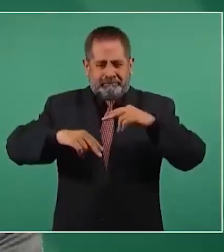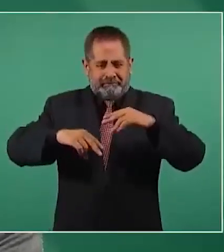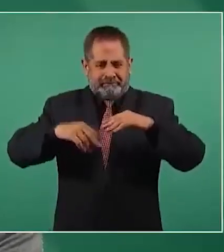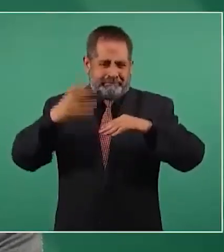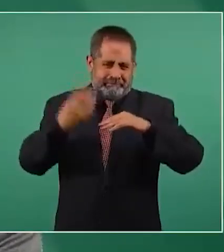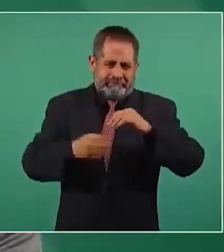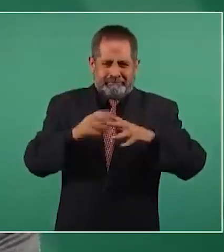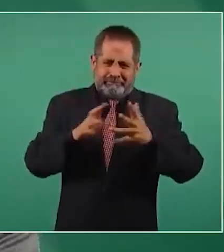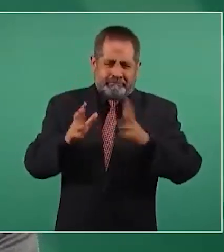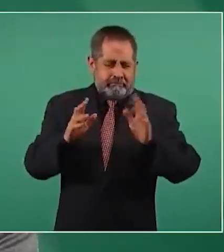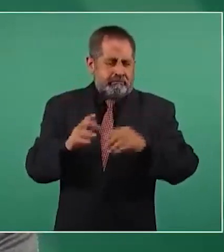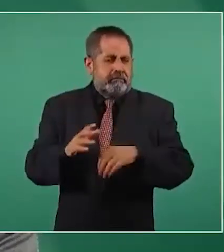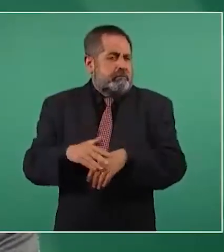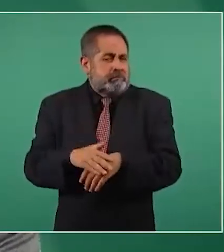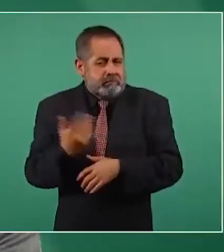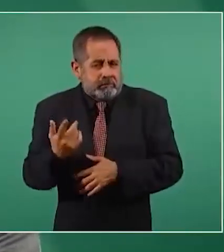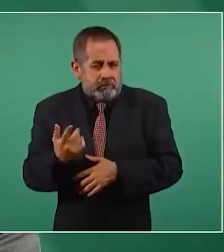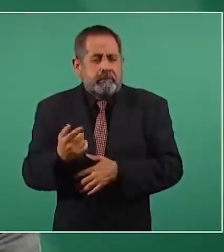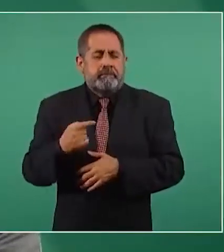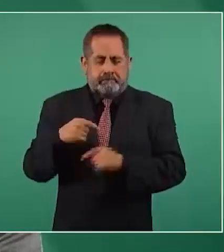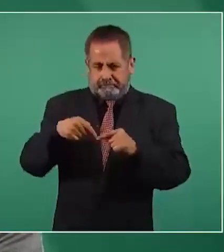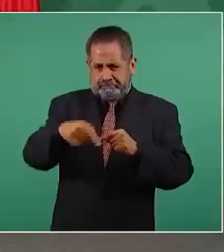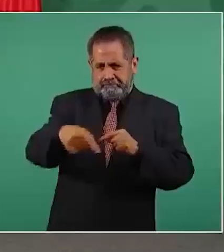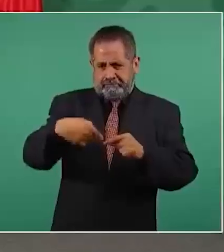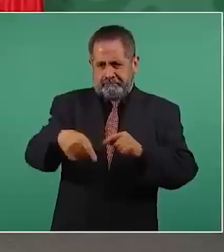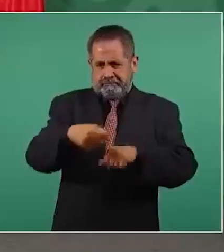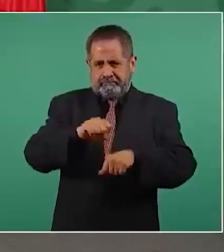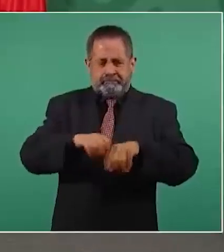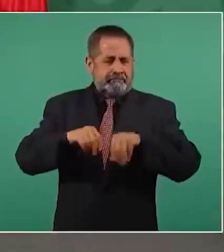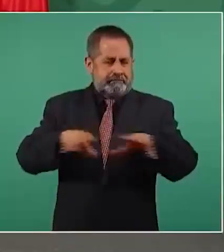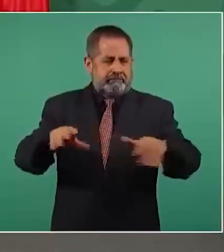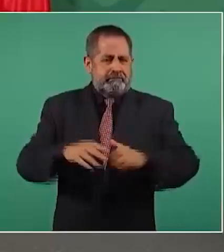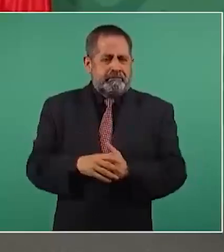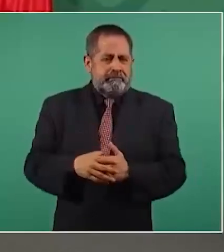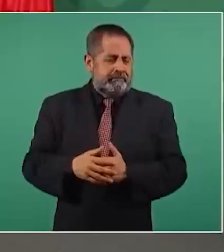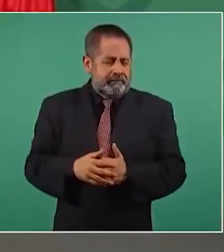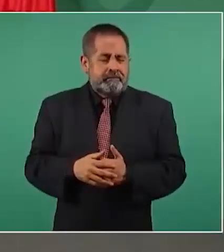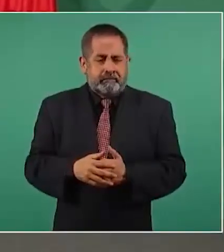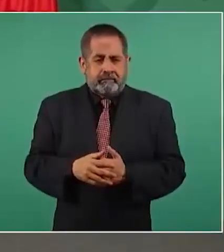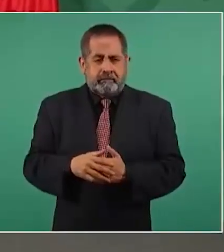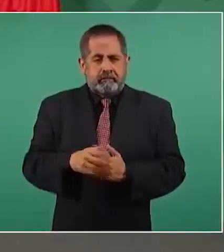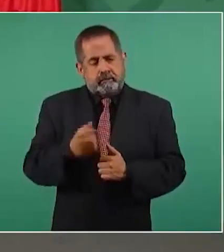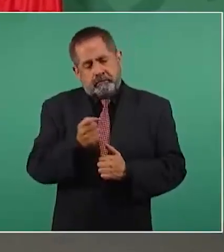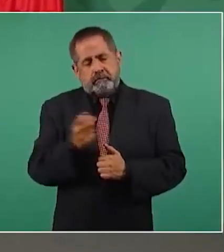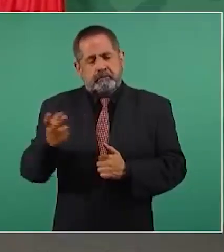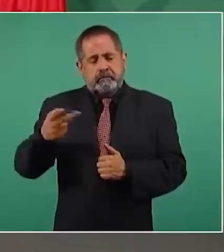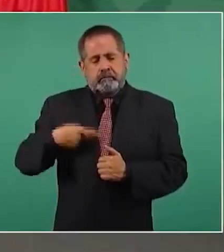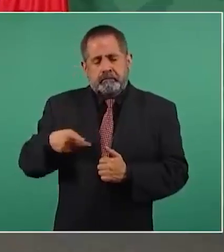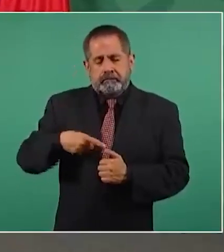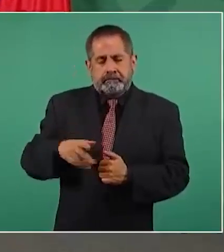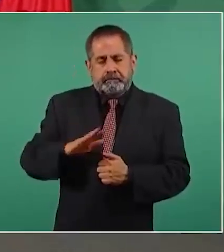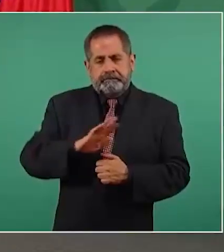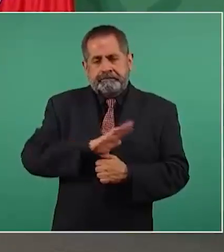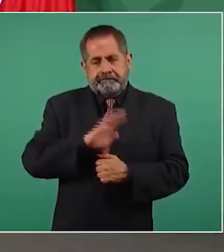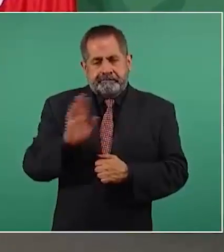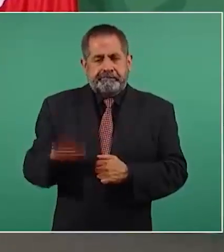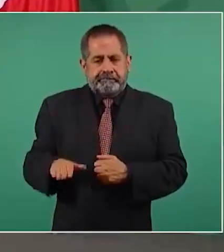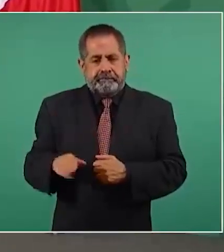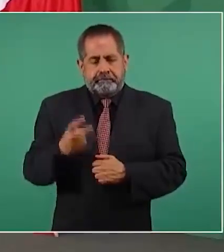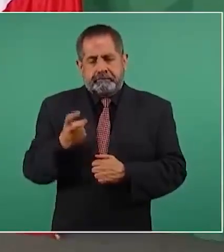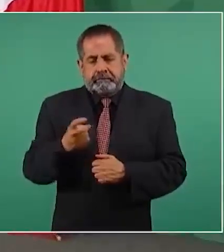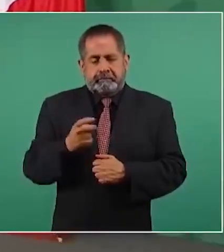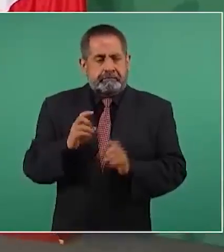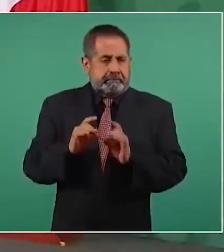venciera esta trave? Y perdían la vida en este